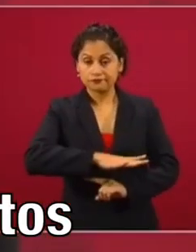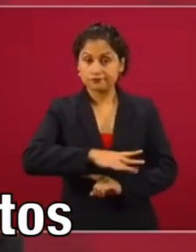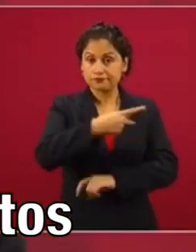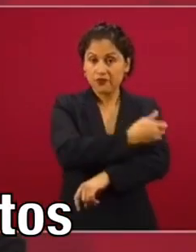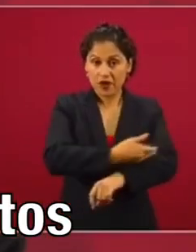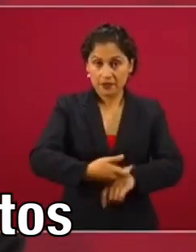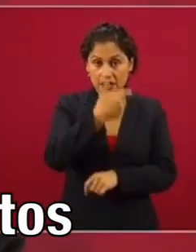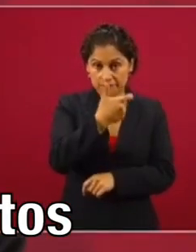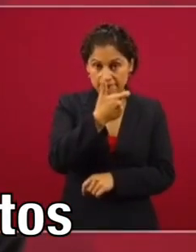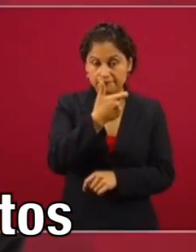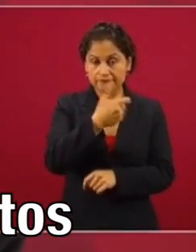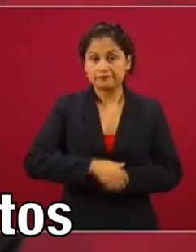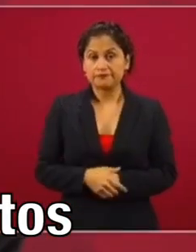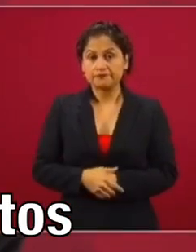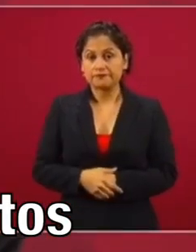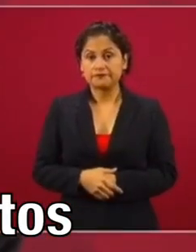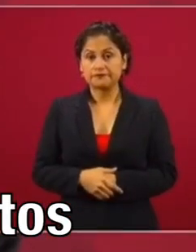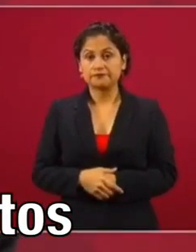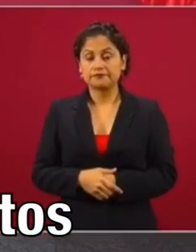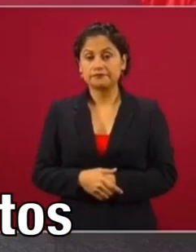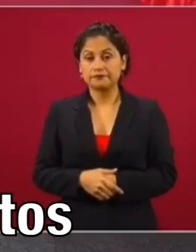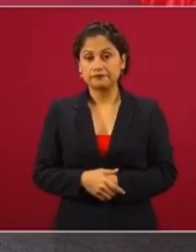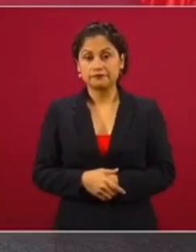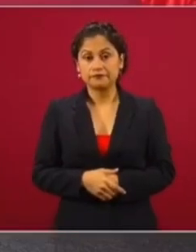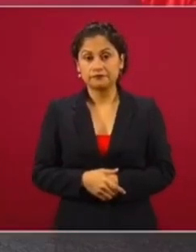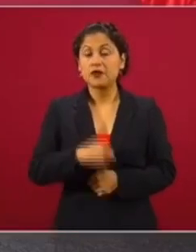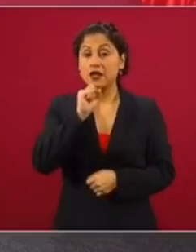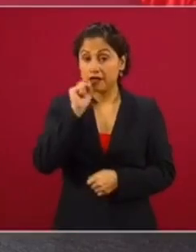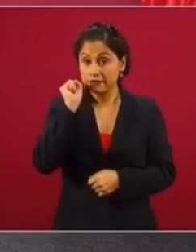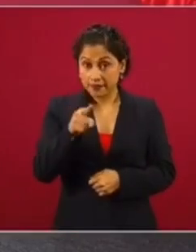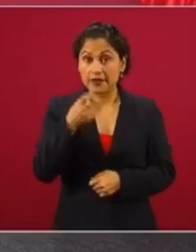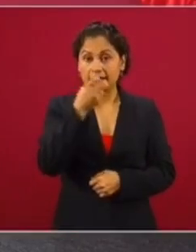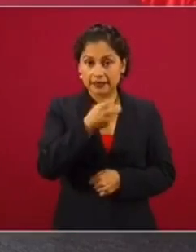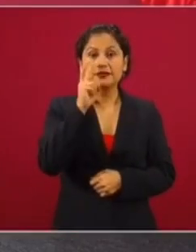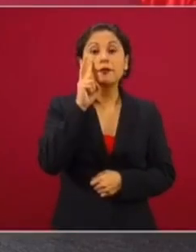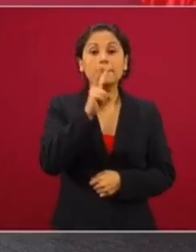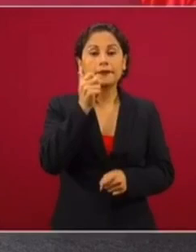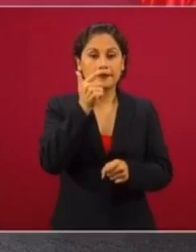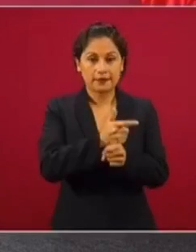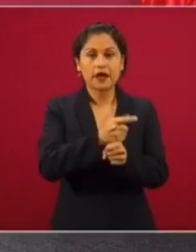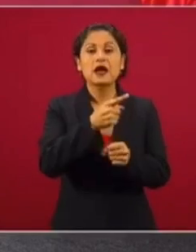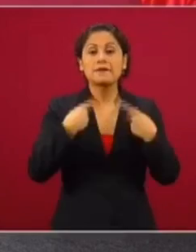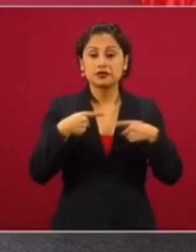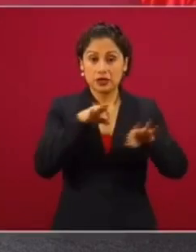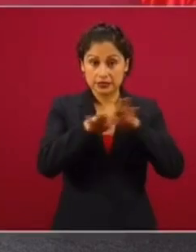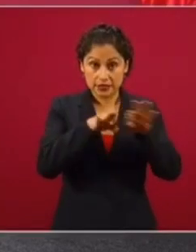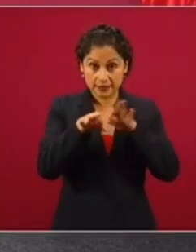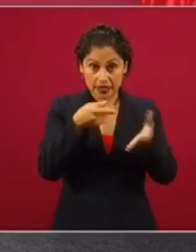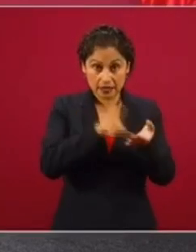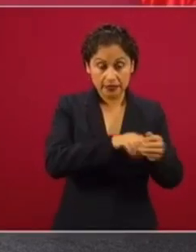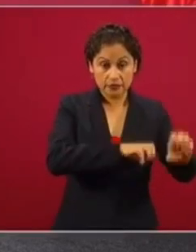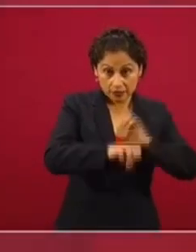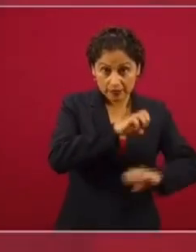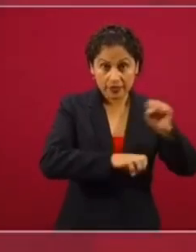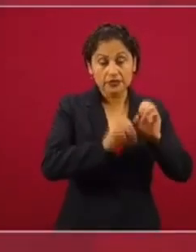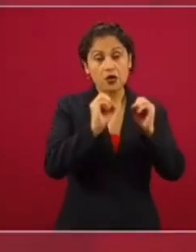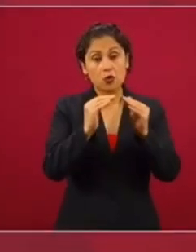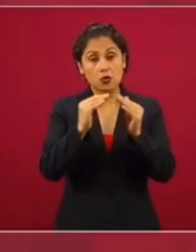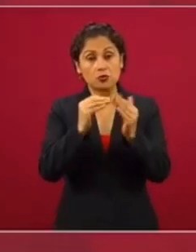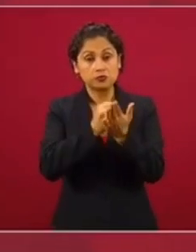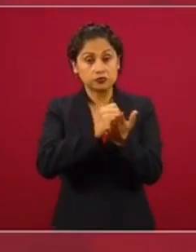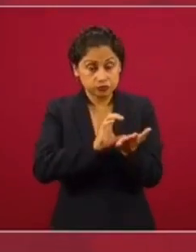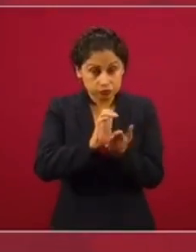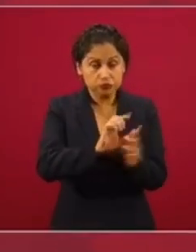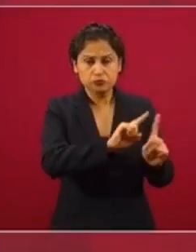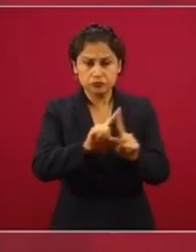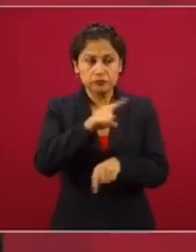A eso hay que añadir todos los empleos que se generan, tanto con los créditos de vivienda como con los programas